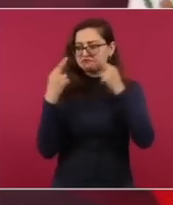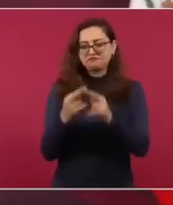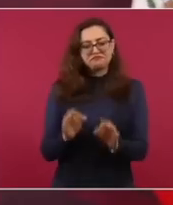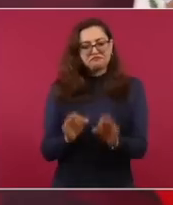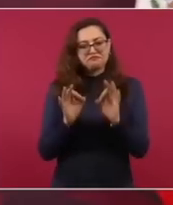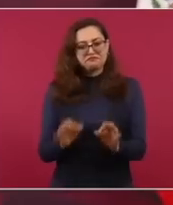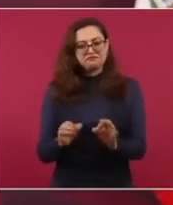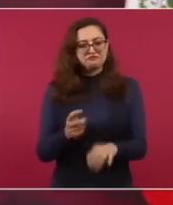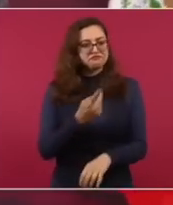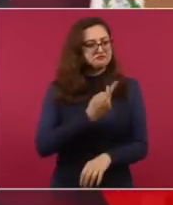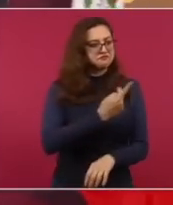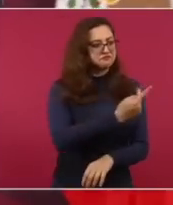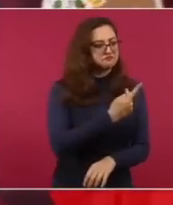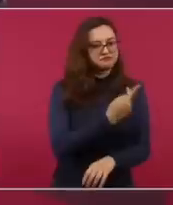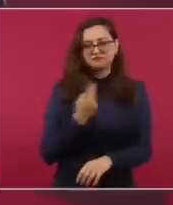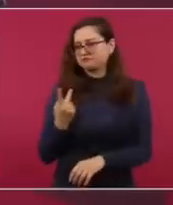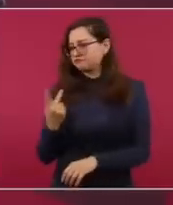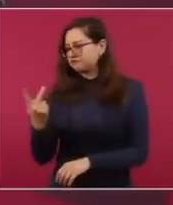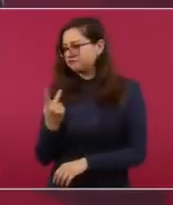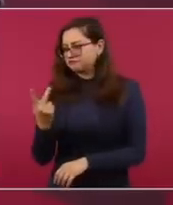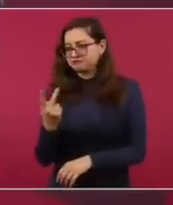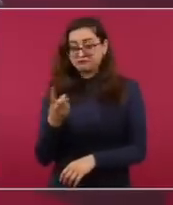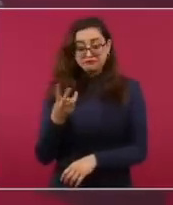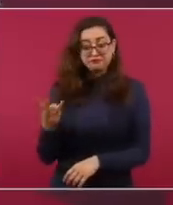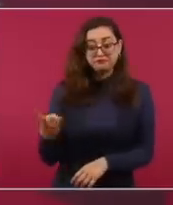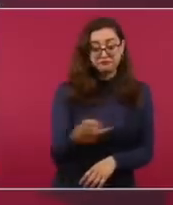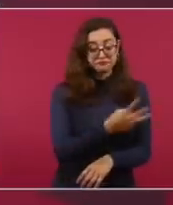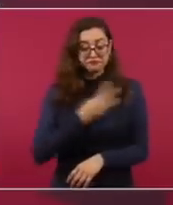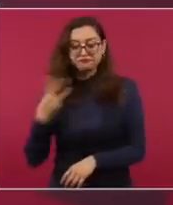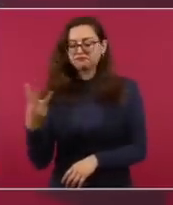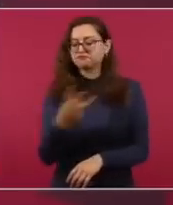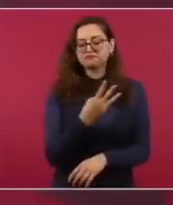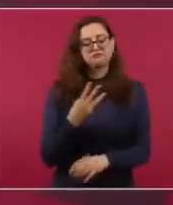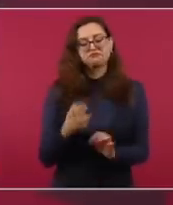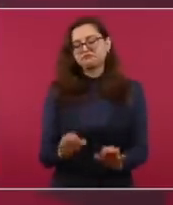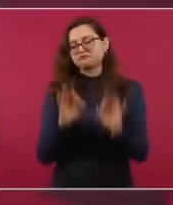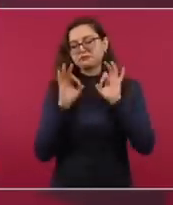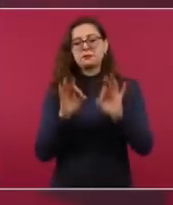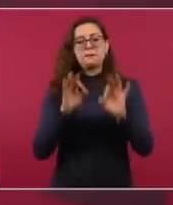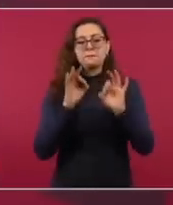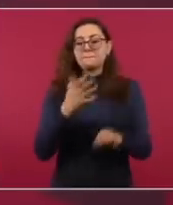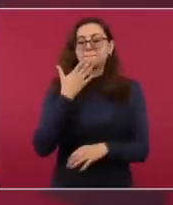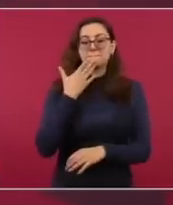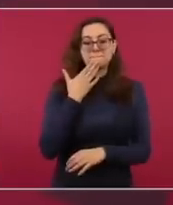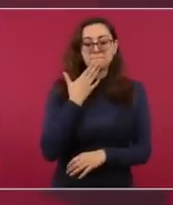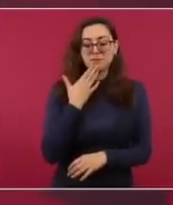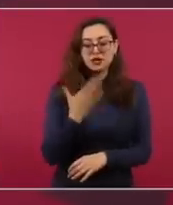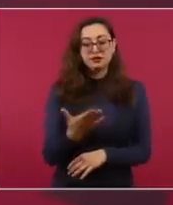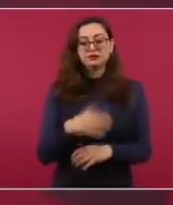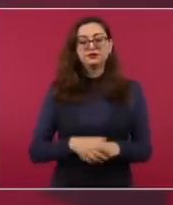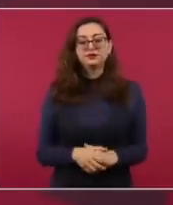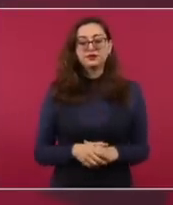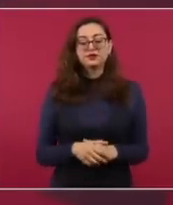en lo que tiene que ver con el tratado,